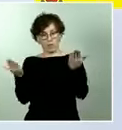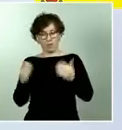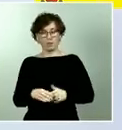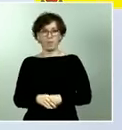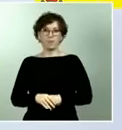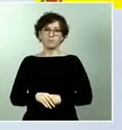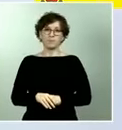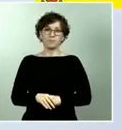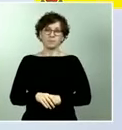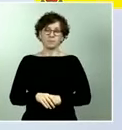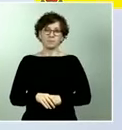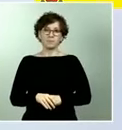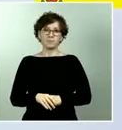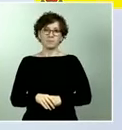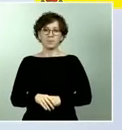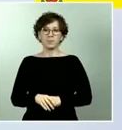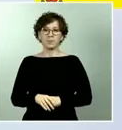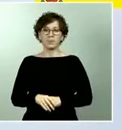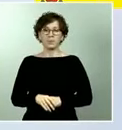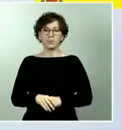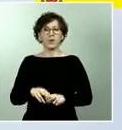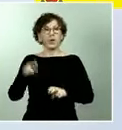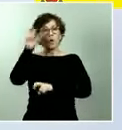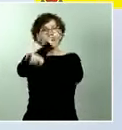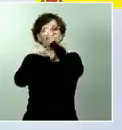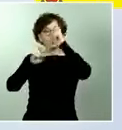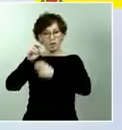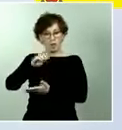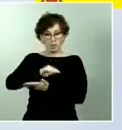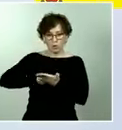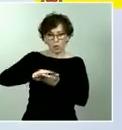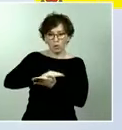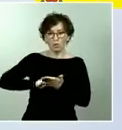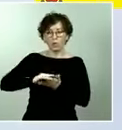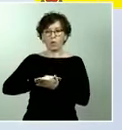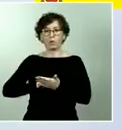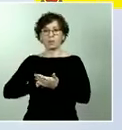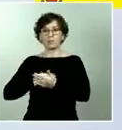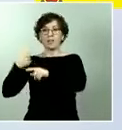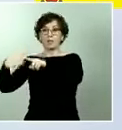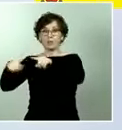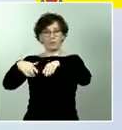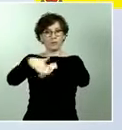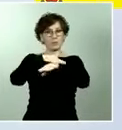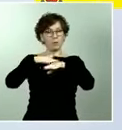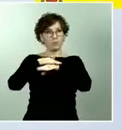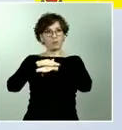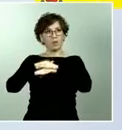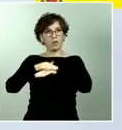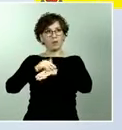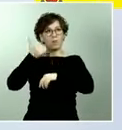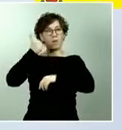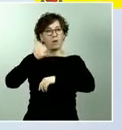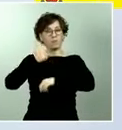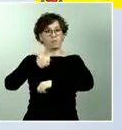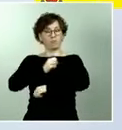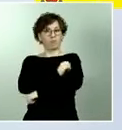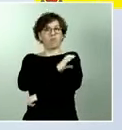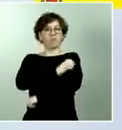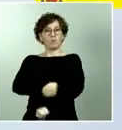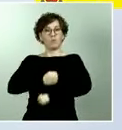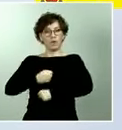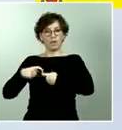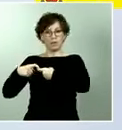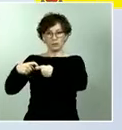poner en valor la fuerza de la solidaridad entre las administraciones, entre generaciones y entre individuos.